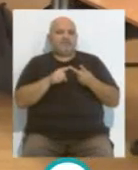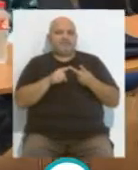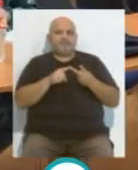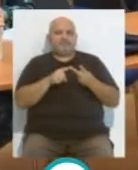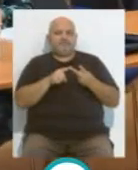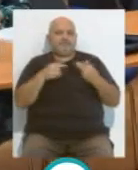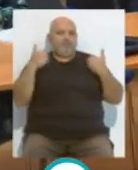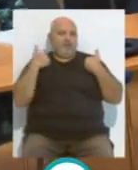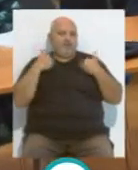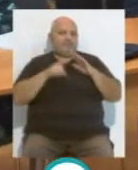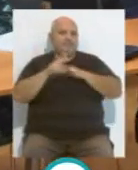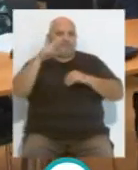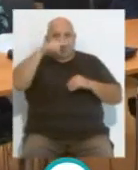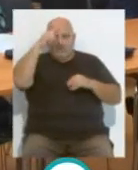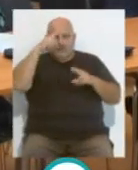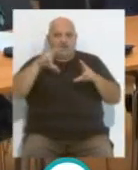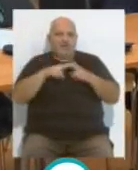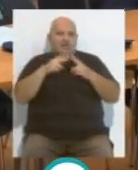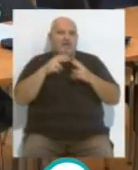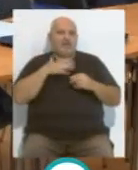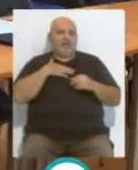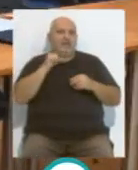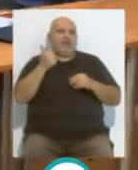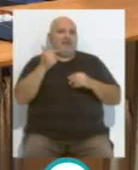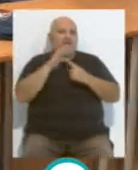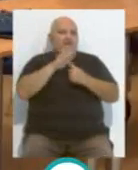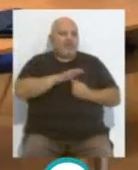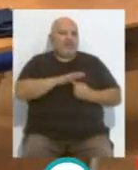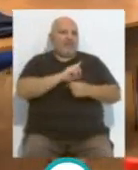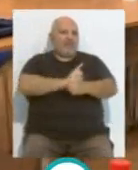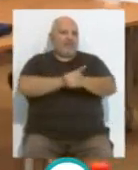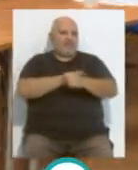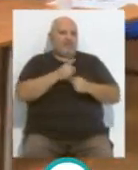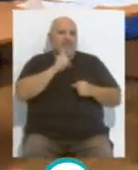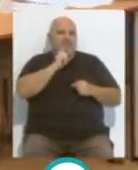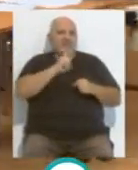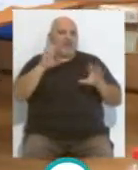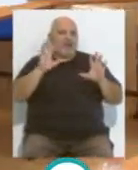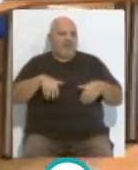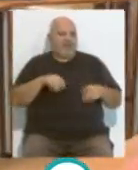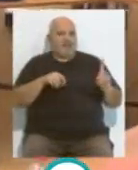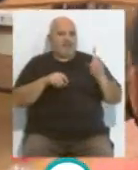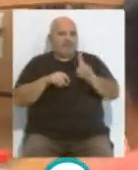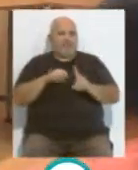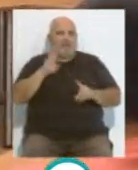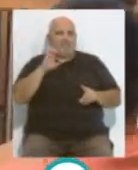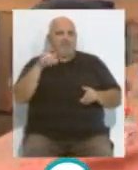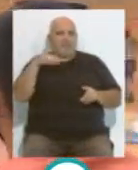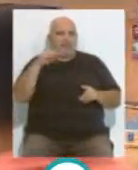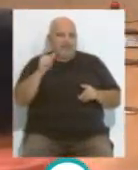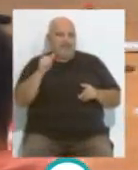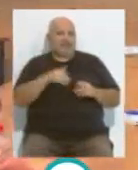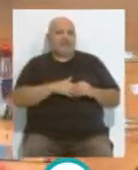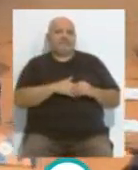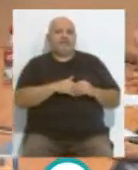con desarrollo cultural y social de los más desfavorecidos a través del deporte la fundación del Cádiz Club de Fútbol con Pepe Mata y con